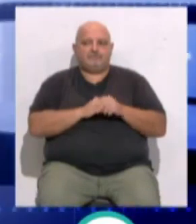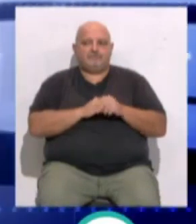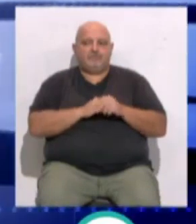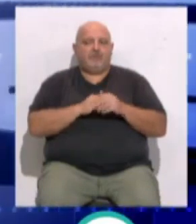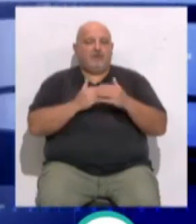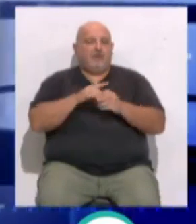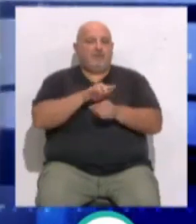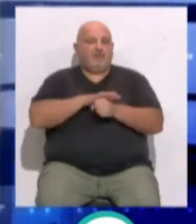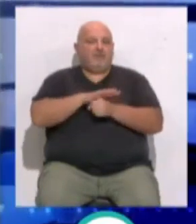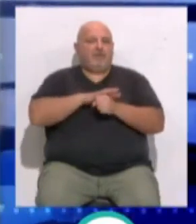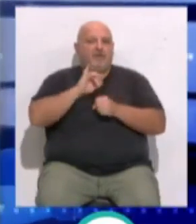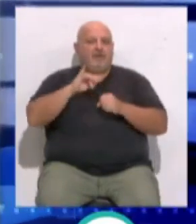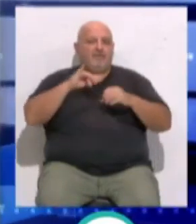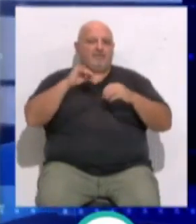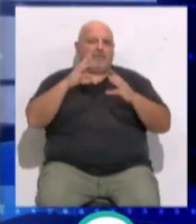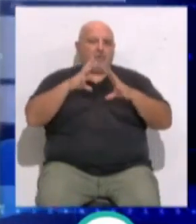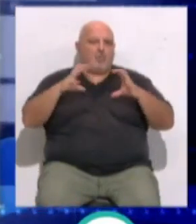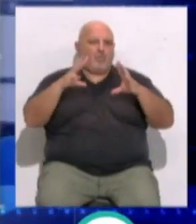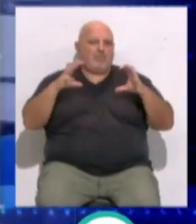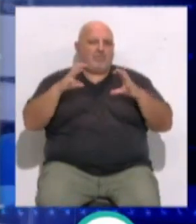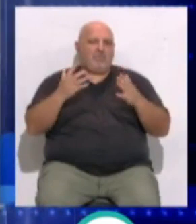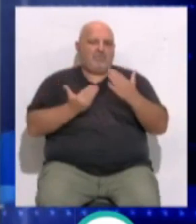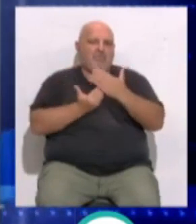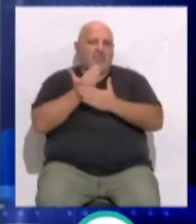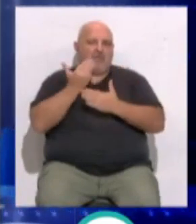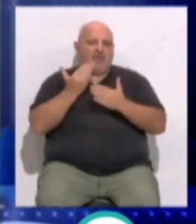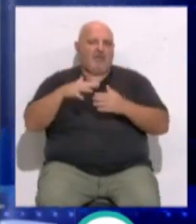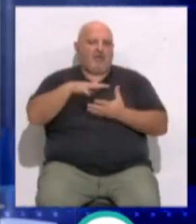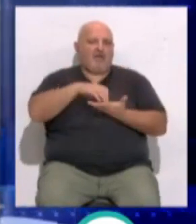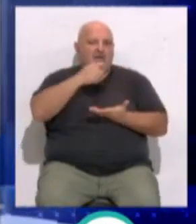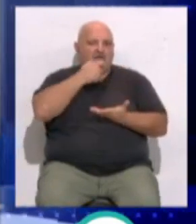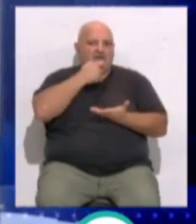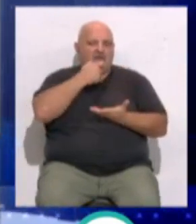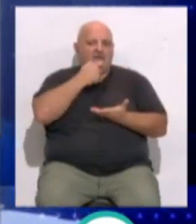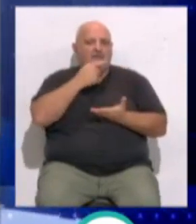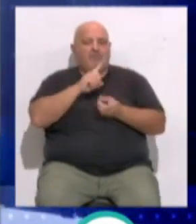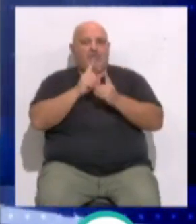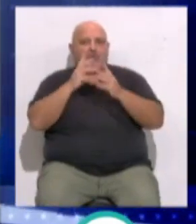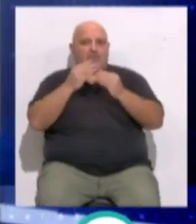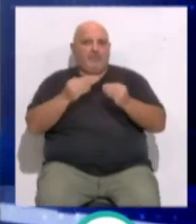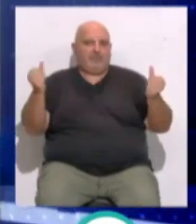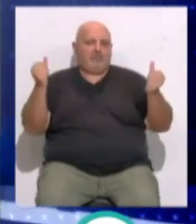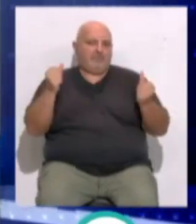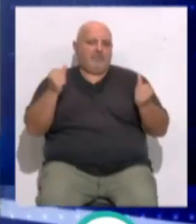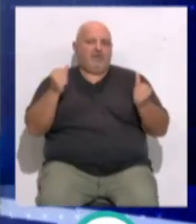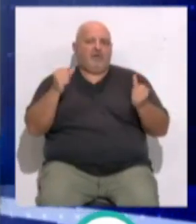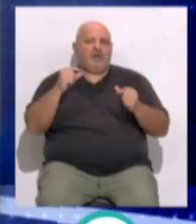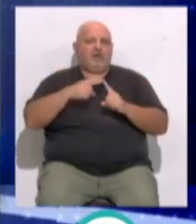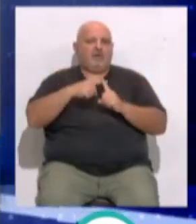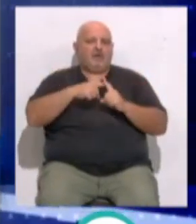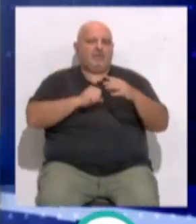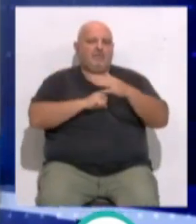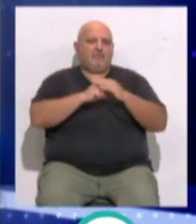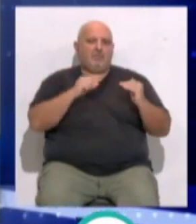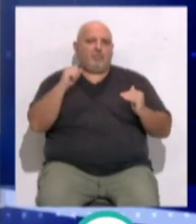Para la provincia se esperan intervalos nubosos con brumas matinales en el campo de Gibraltar y despejado en el resto. Las temperaturas